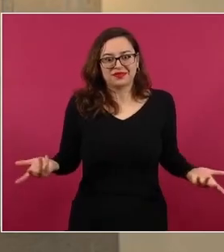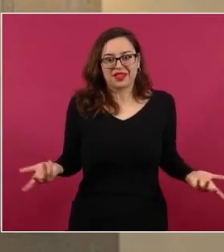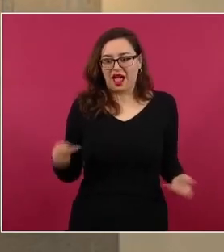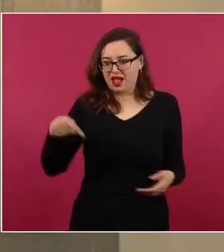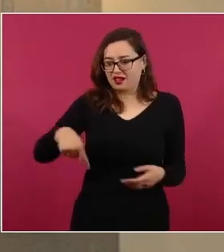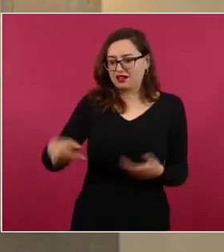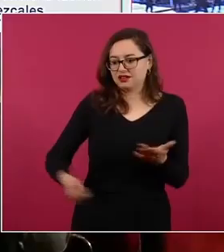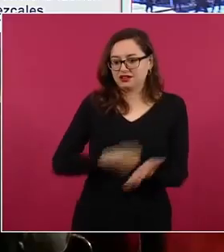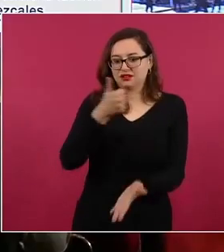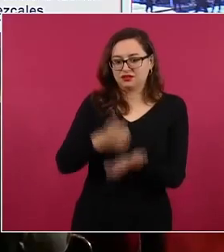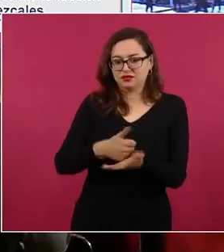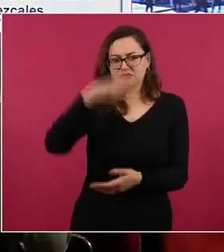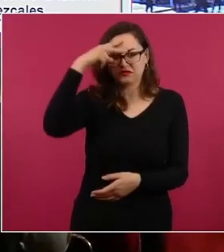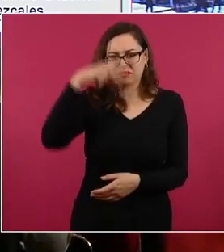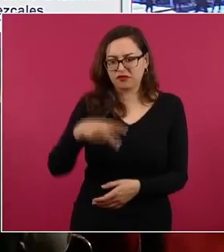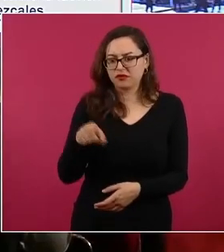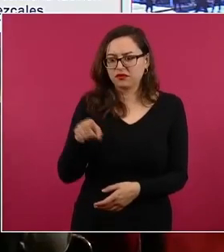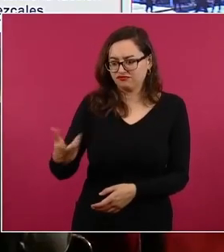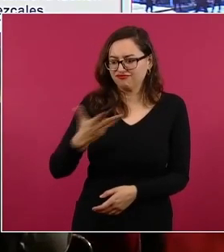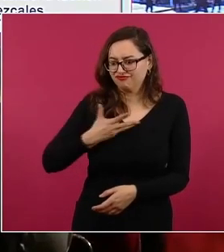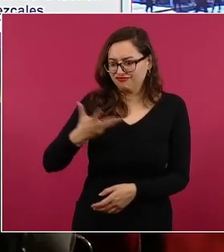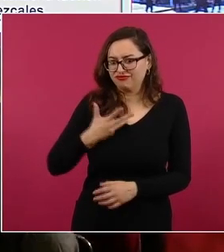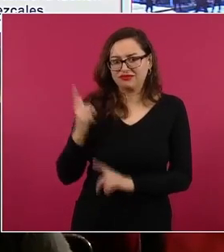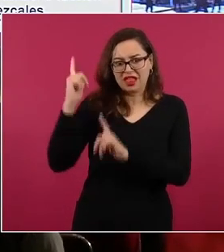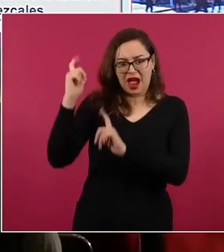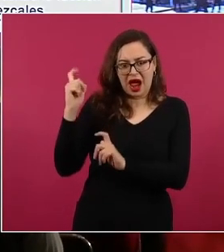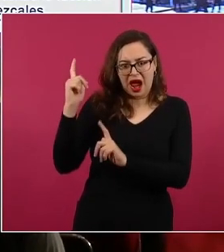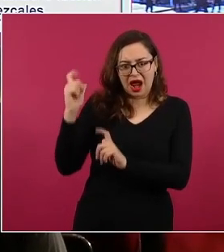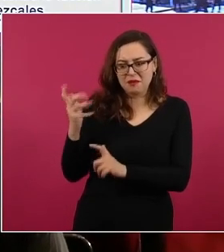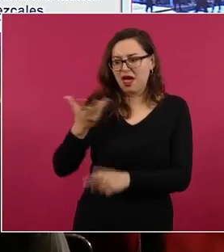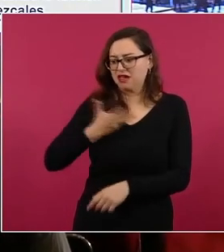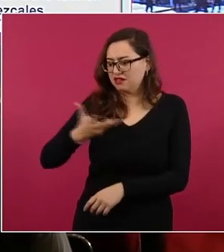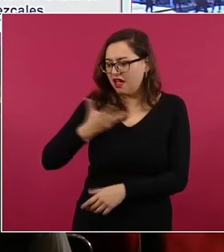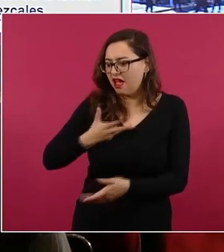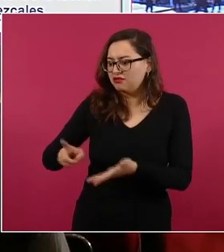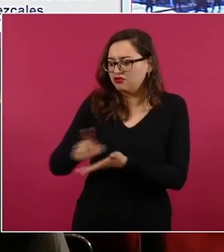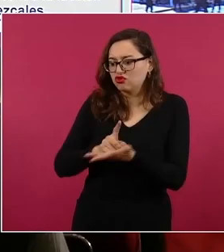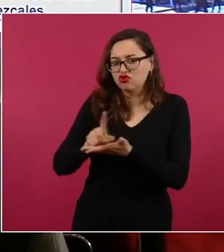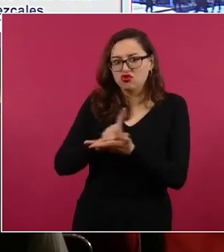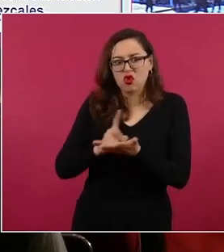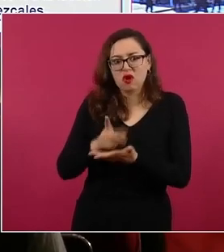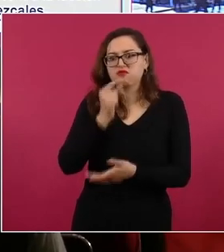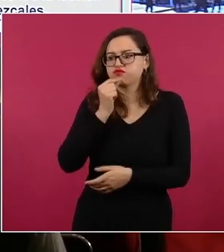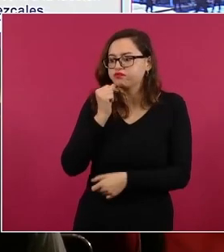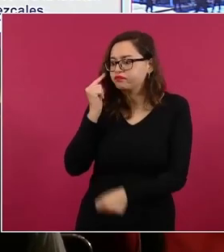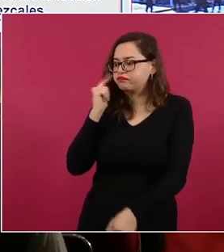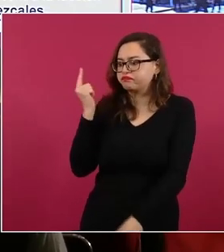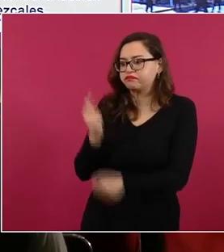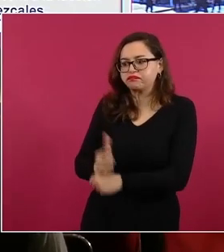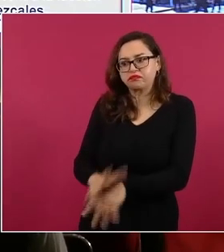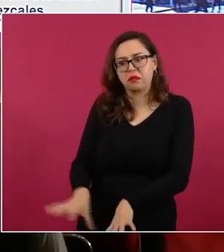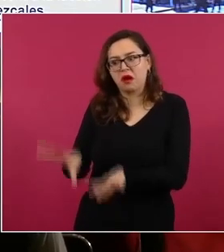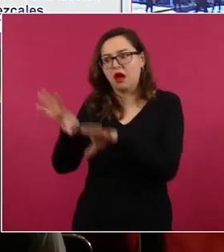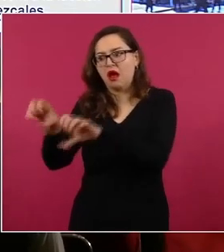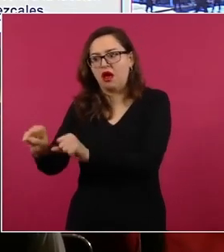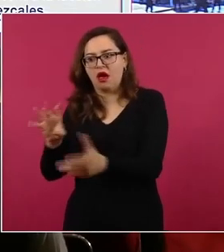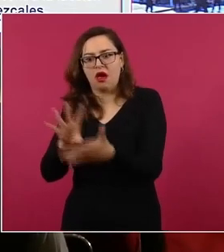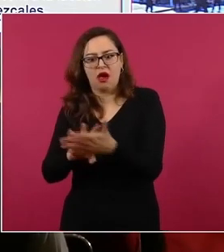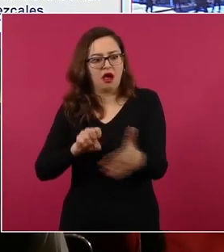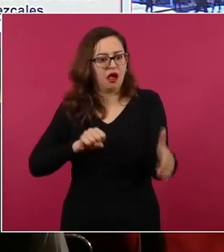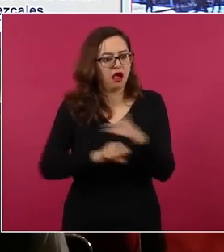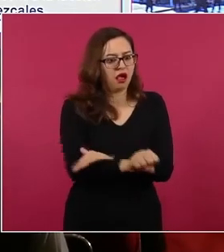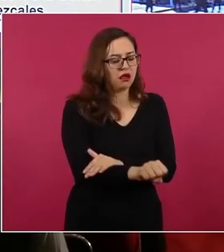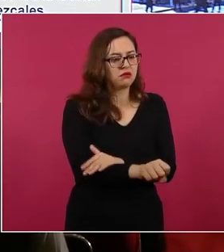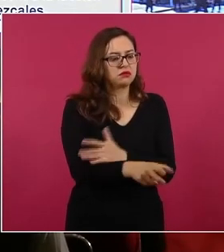flagrancia con armas y droga, es un peligroso criminal que está imputado en diferentes ilícitos,